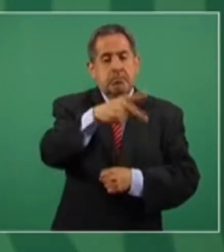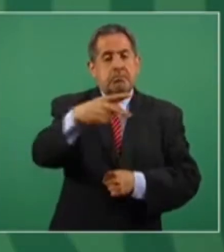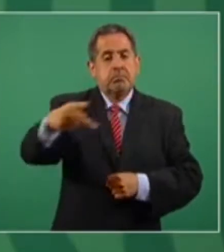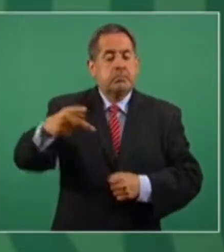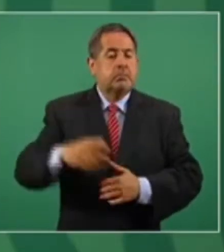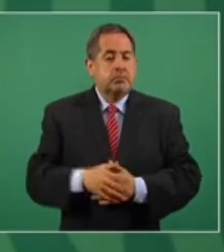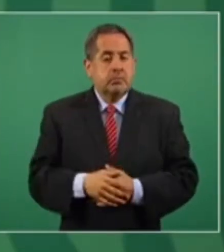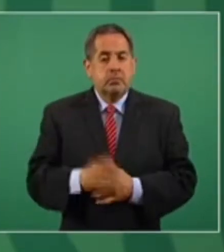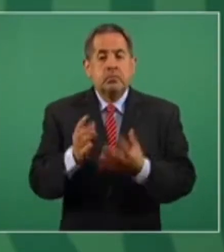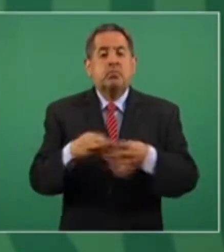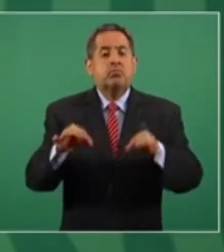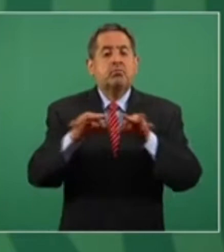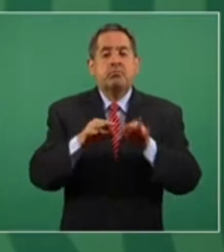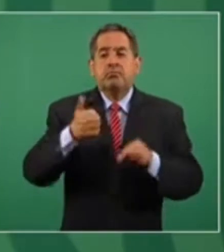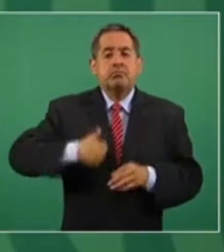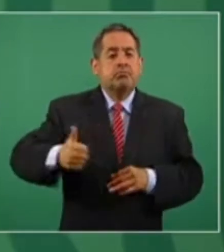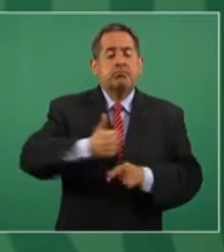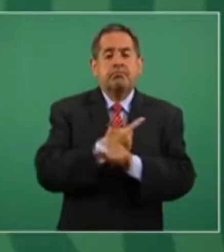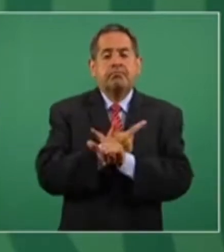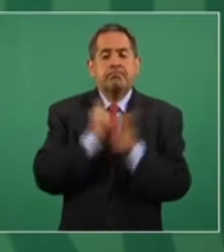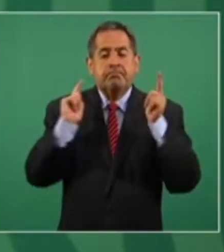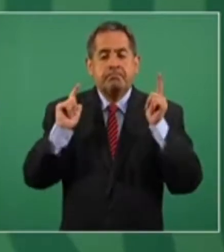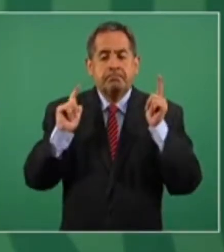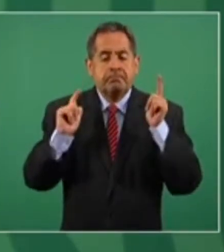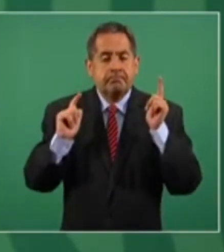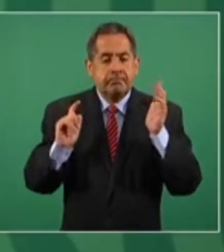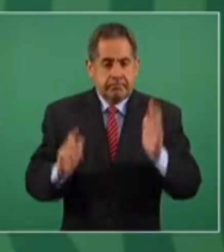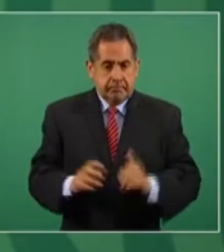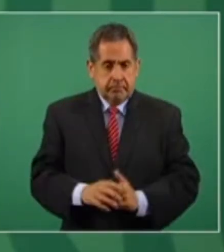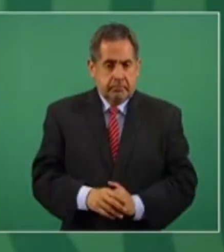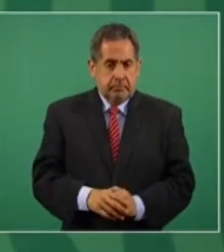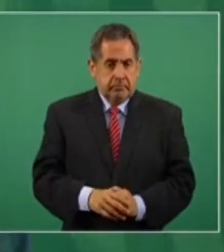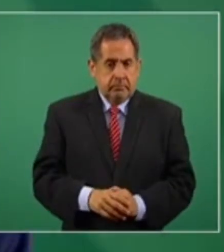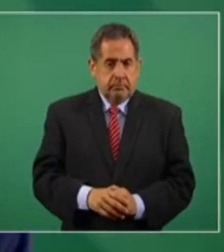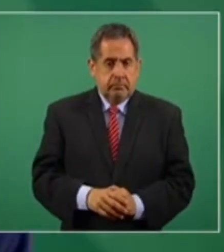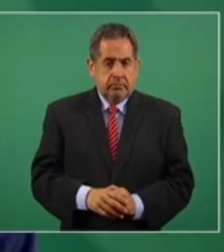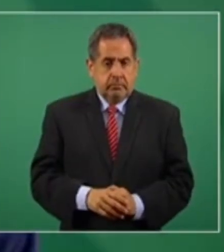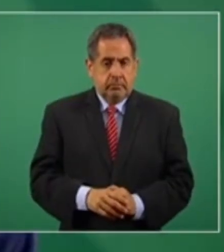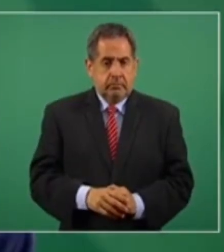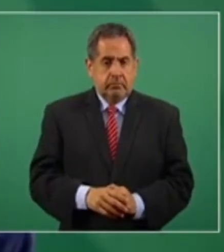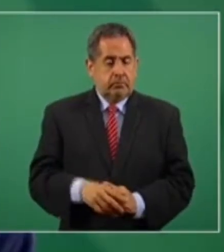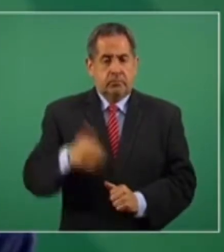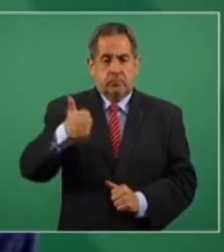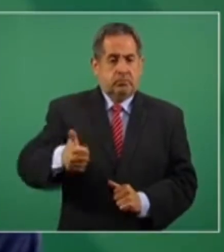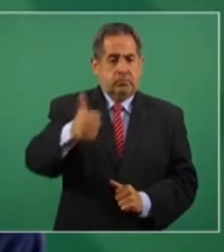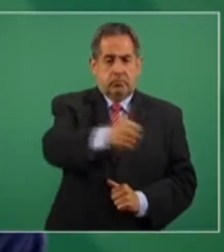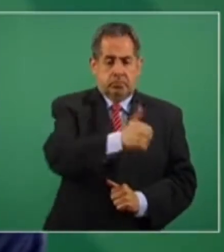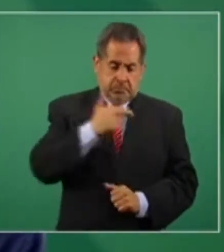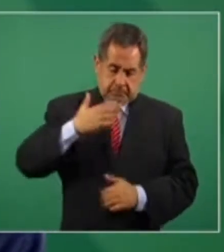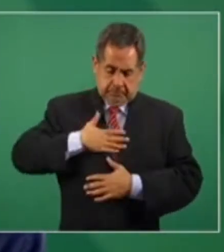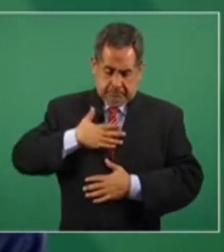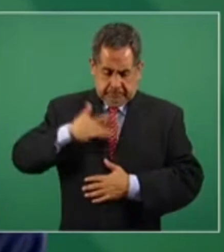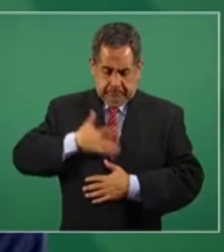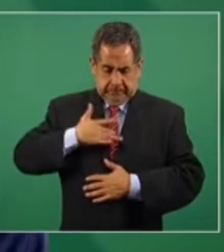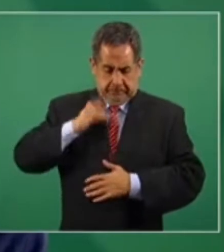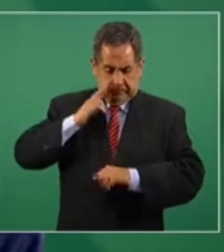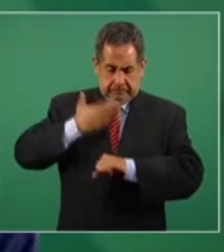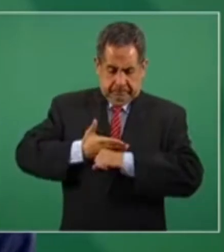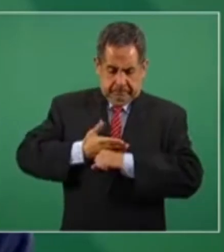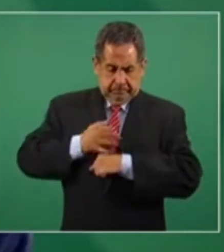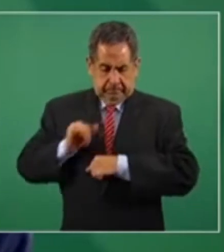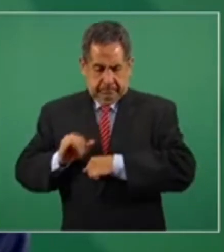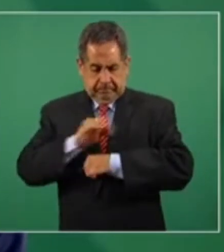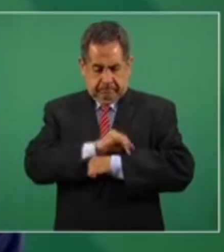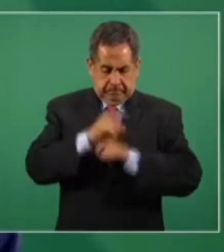lo más importante es la libertad y cada quien debe de asumir su